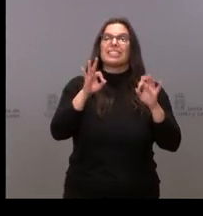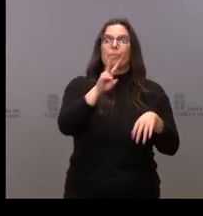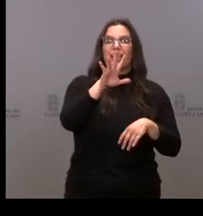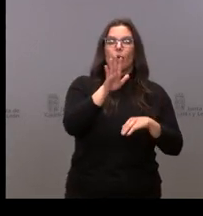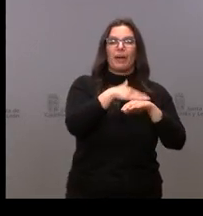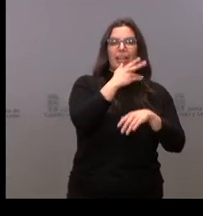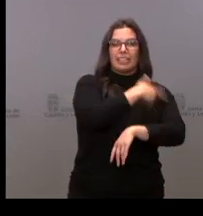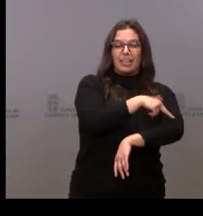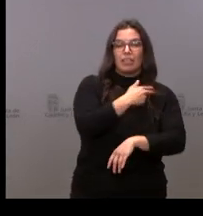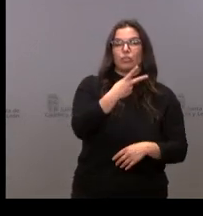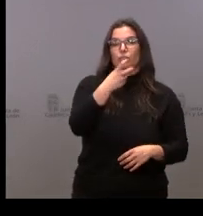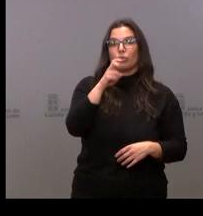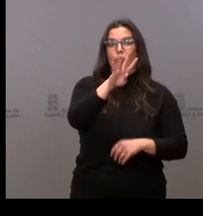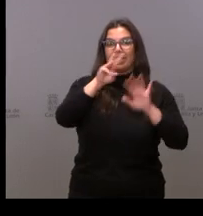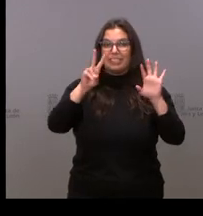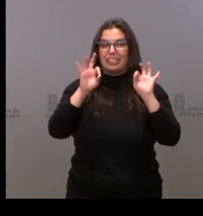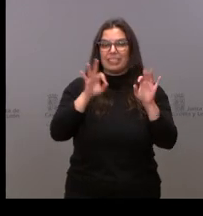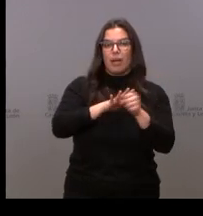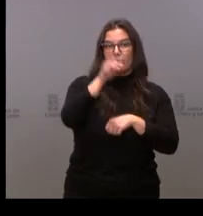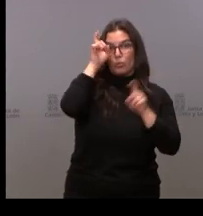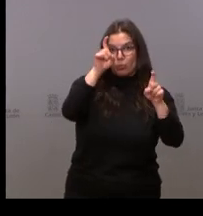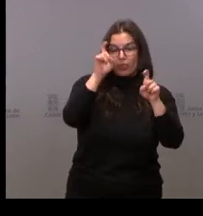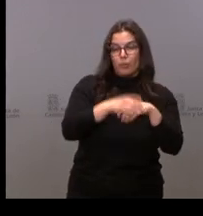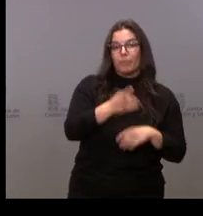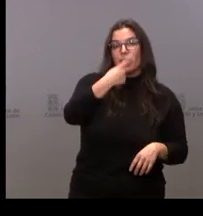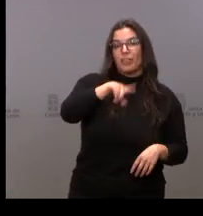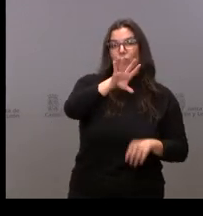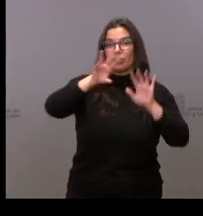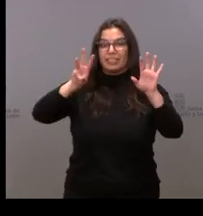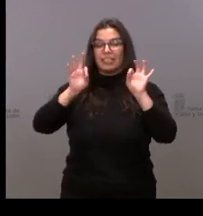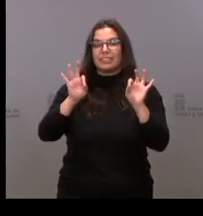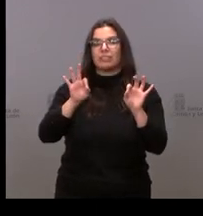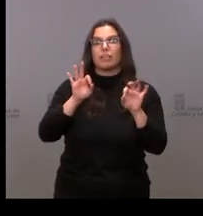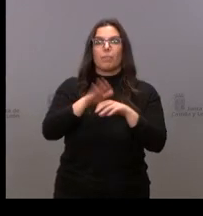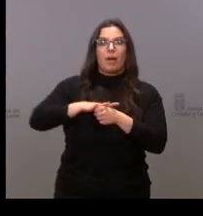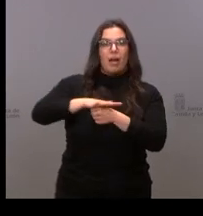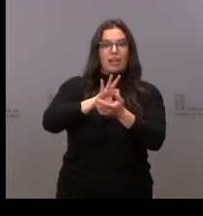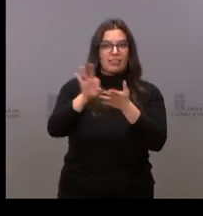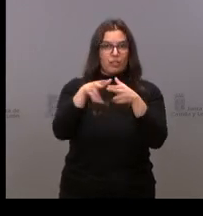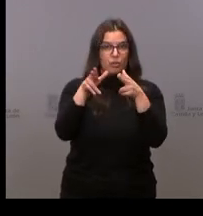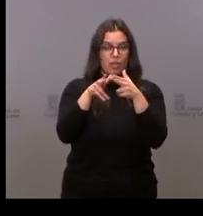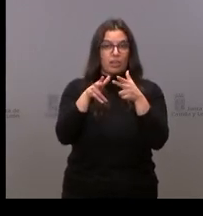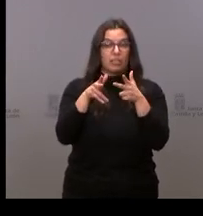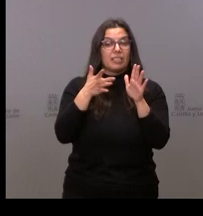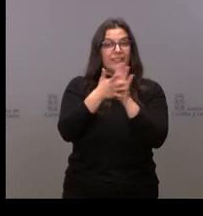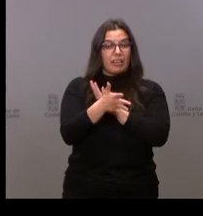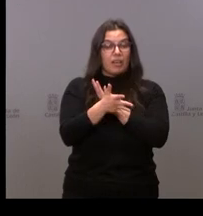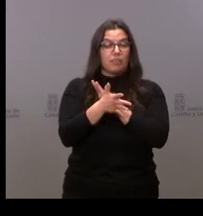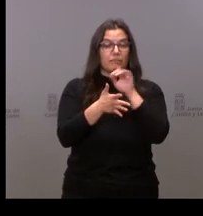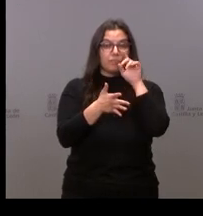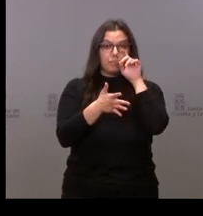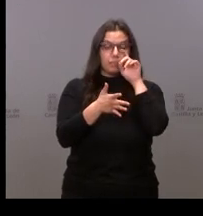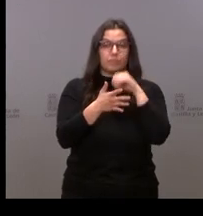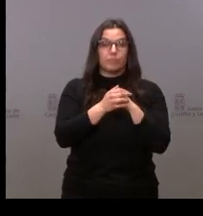247 en el ámbito de educación y 157 para el área de servicios sociales, de tal forma que,